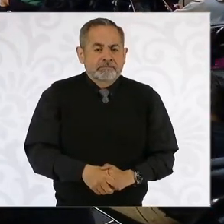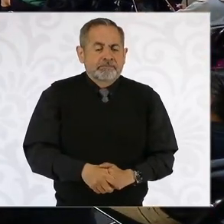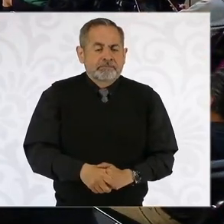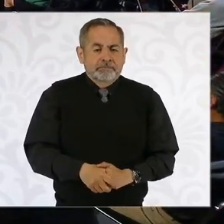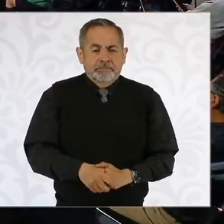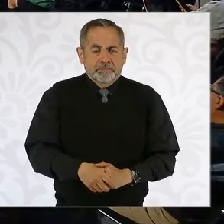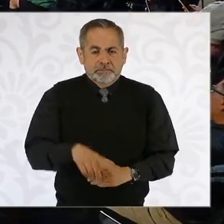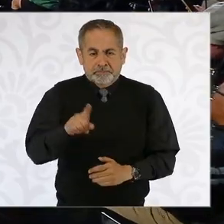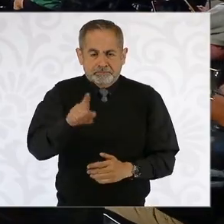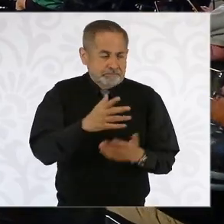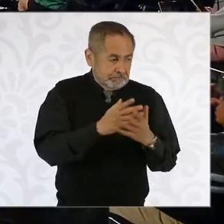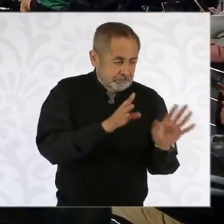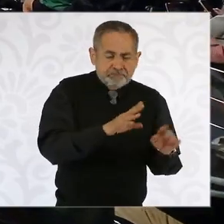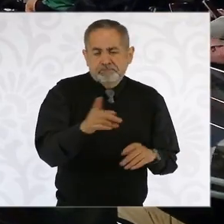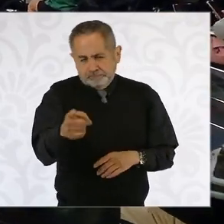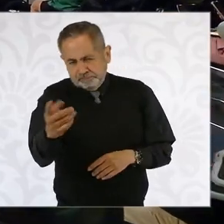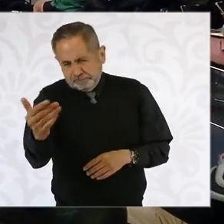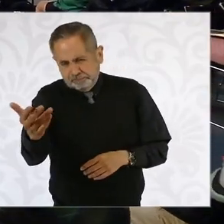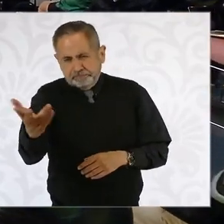A ver, en lo que lo ponen, adelante.